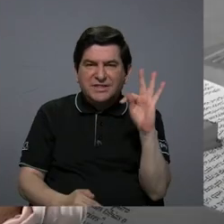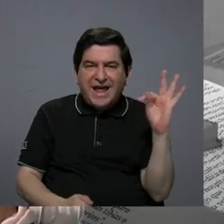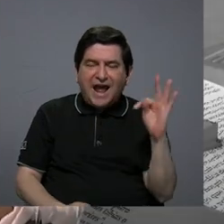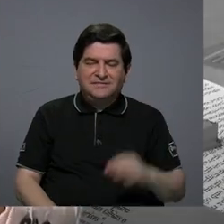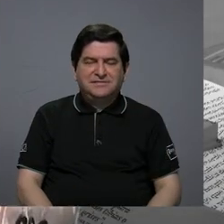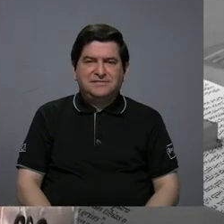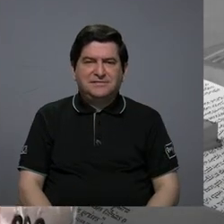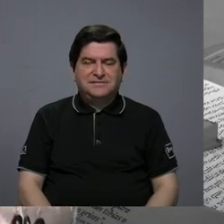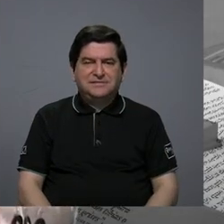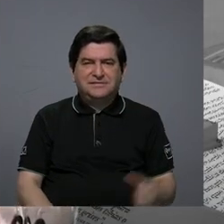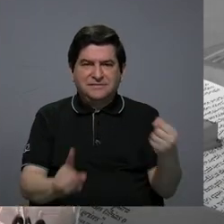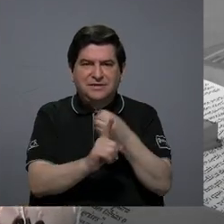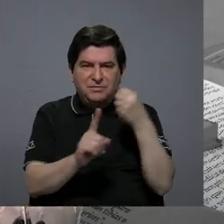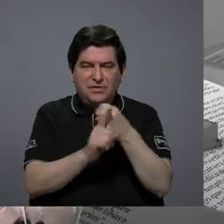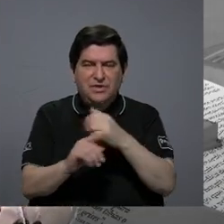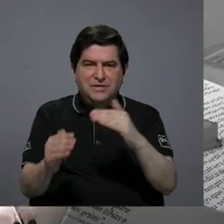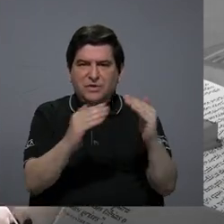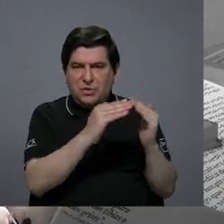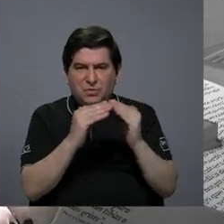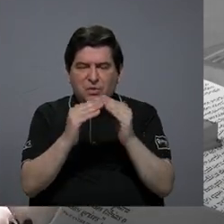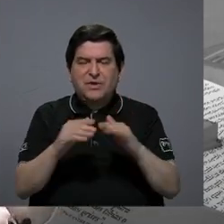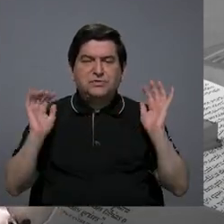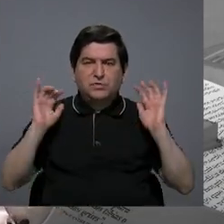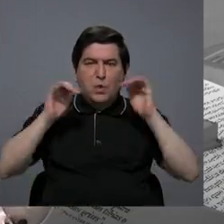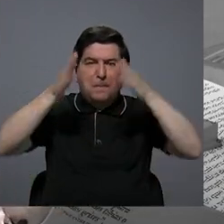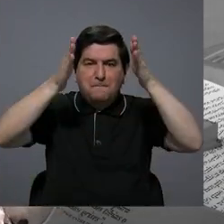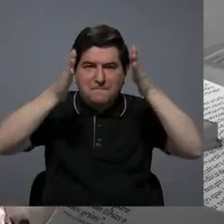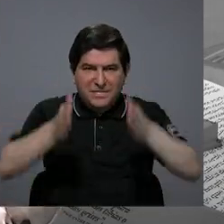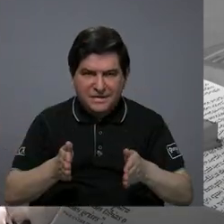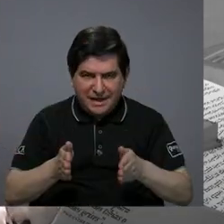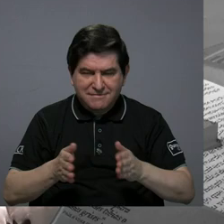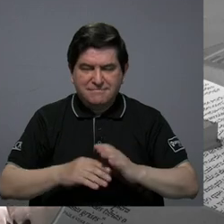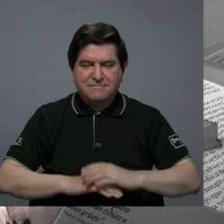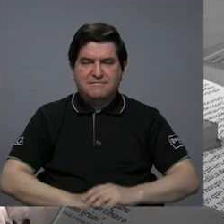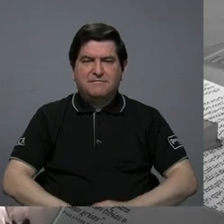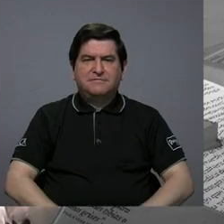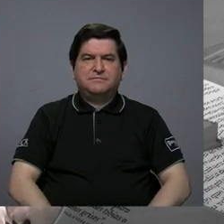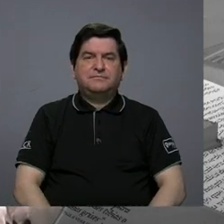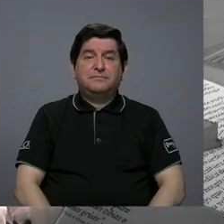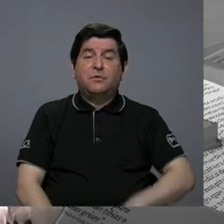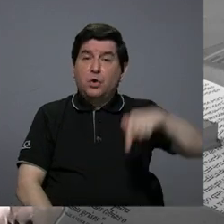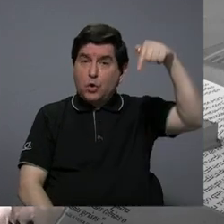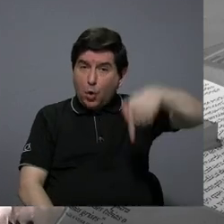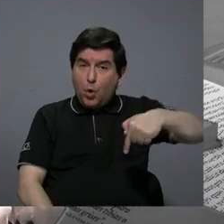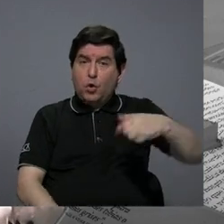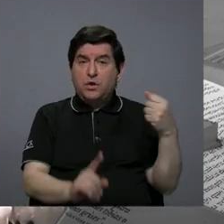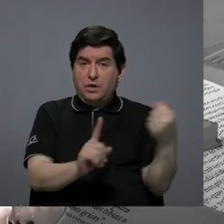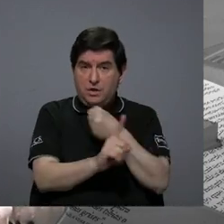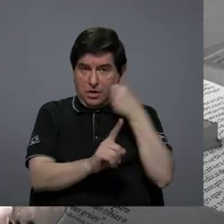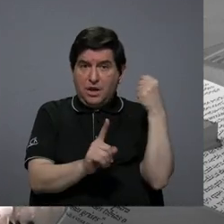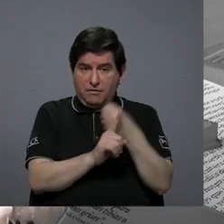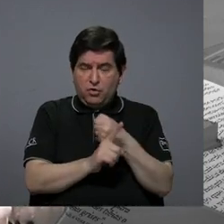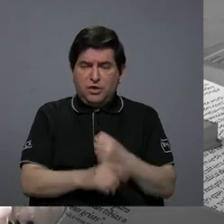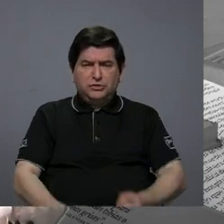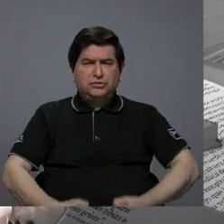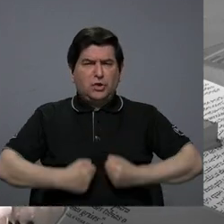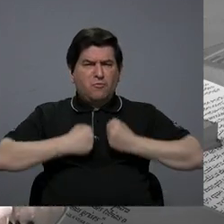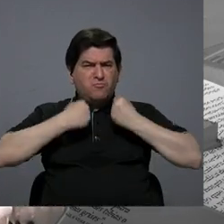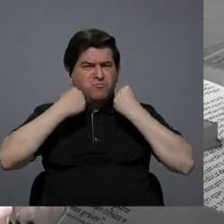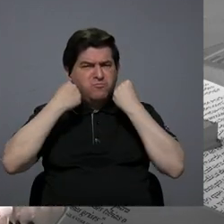violencia hacia poblaciones migrantes, hoy la violencia se ha